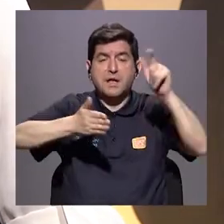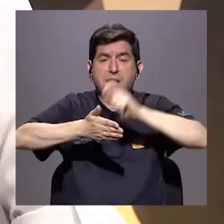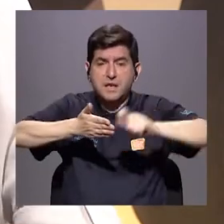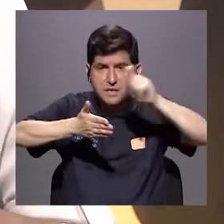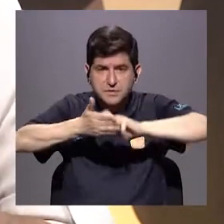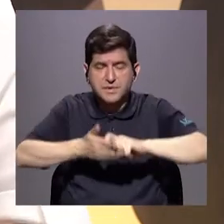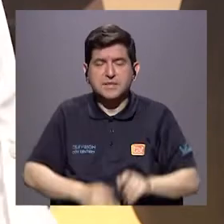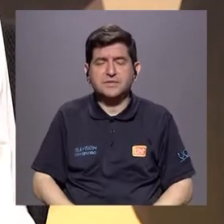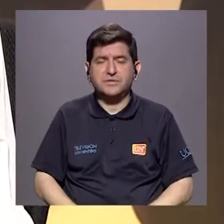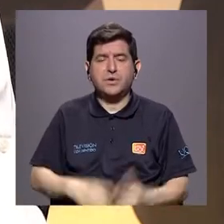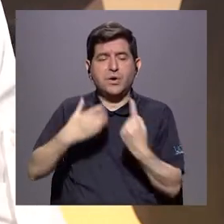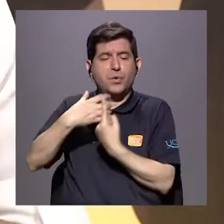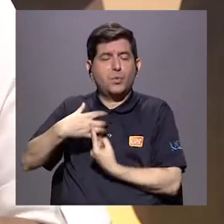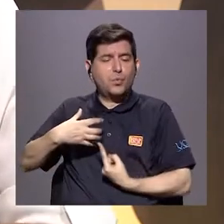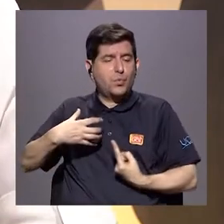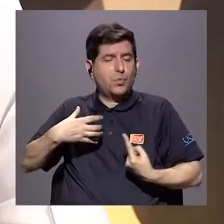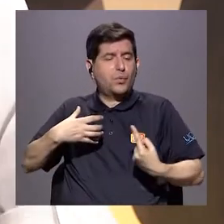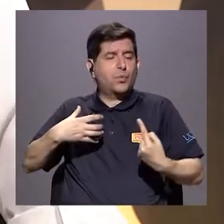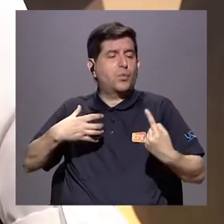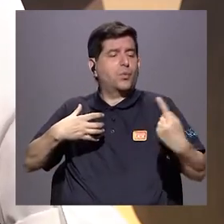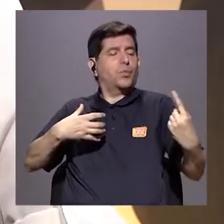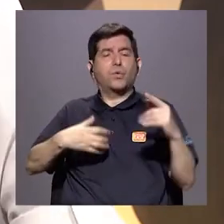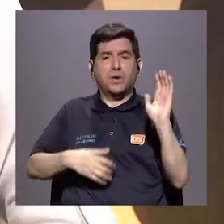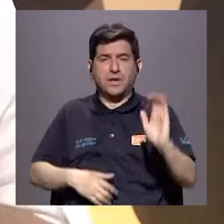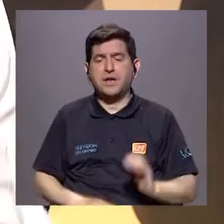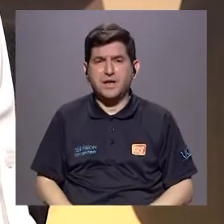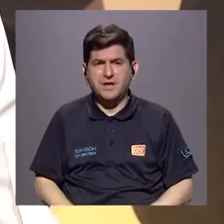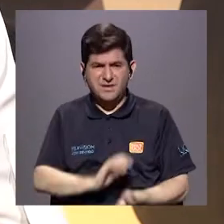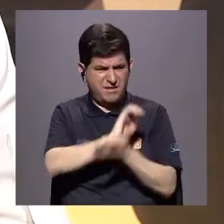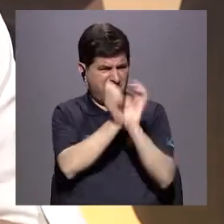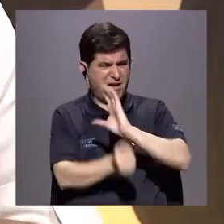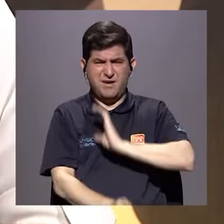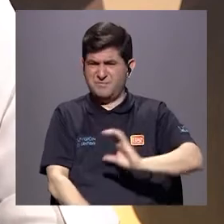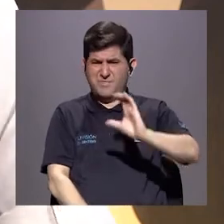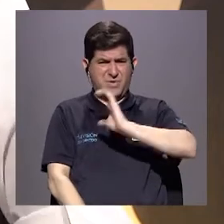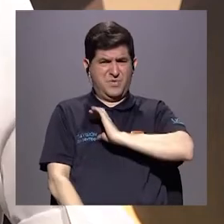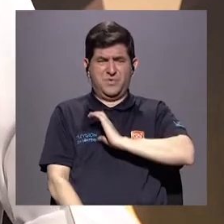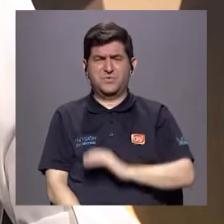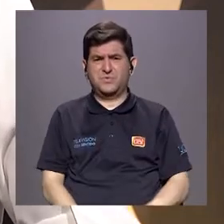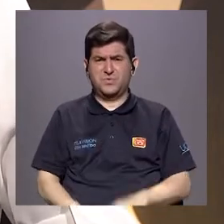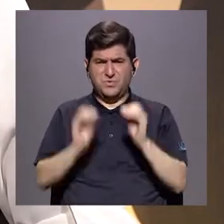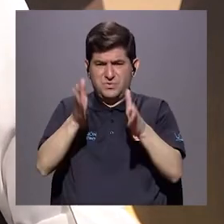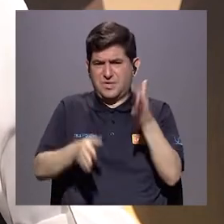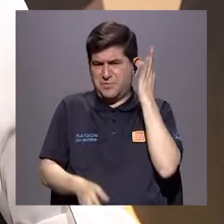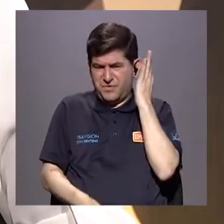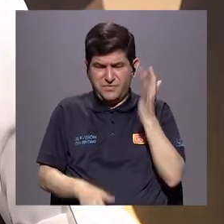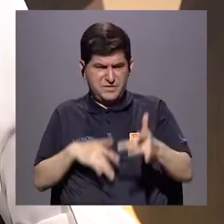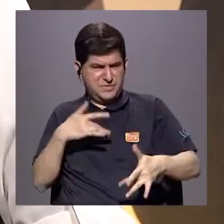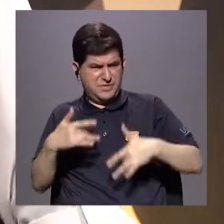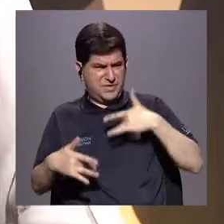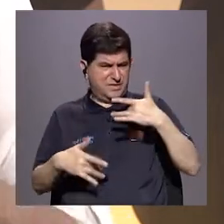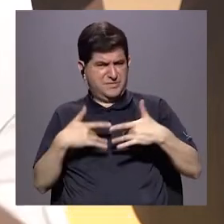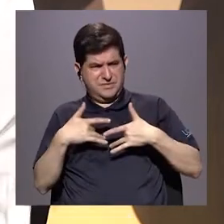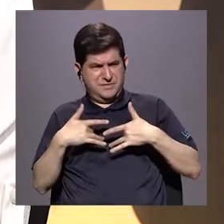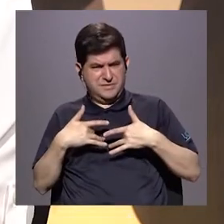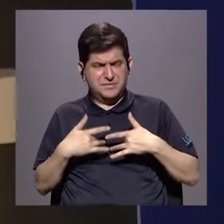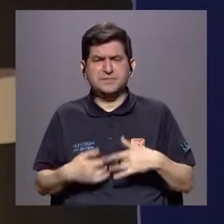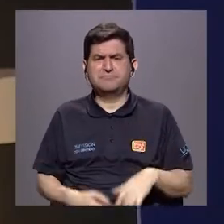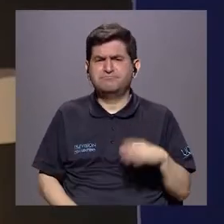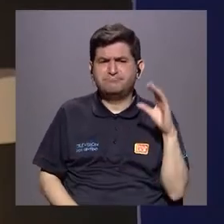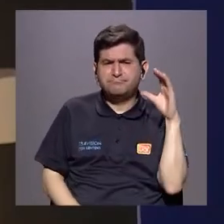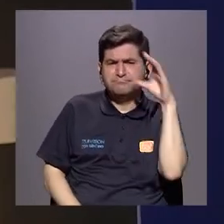escolar, el aislamiento del niño, el cambio en la conducta. Que muchas maestras son muy sensibles y